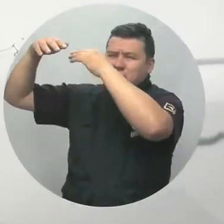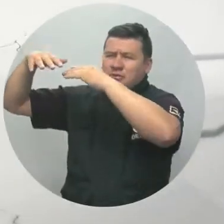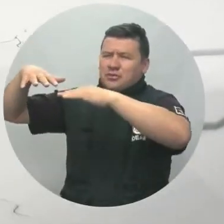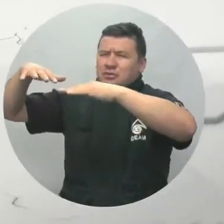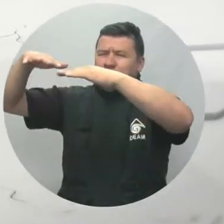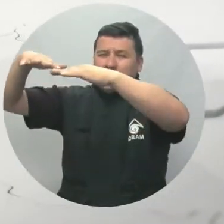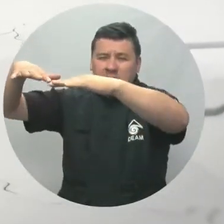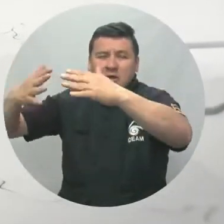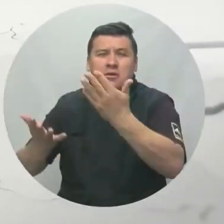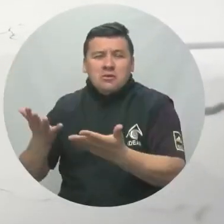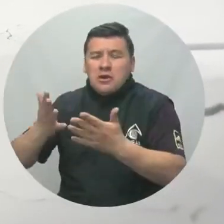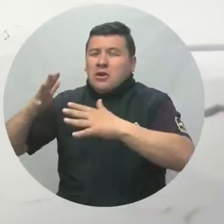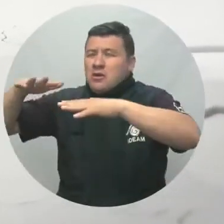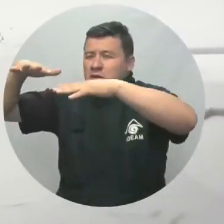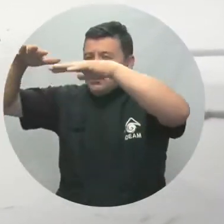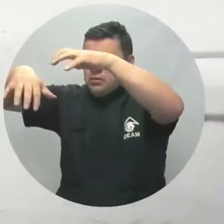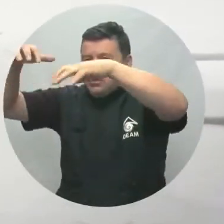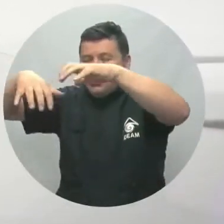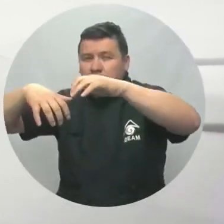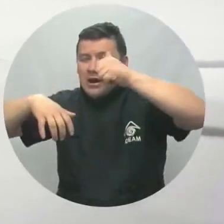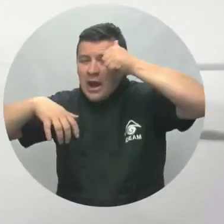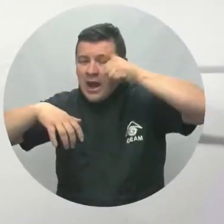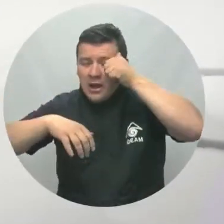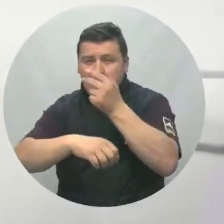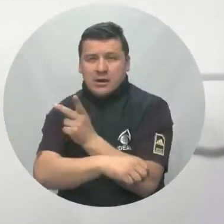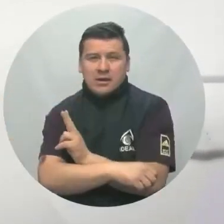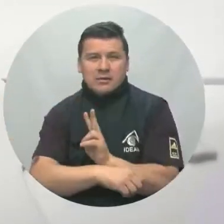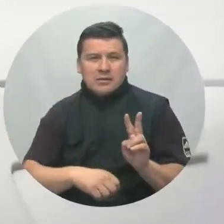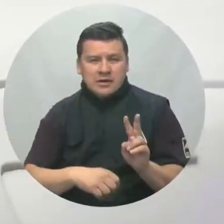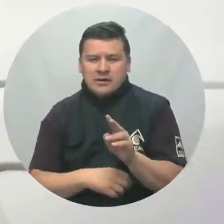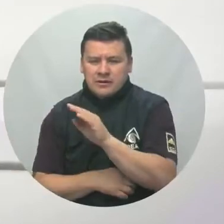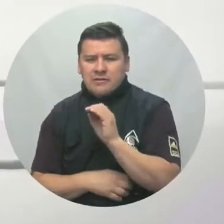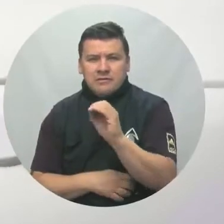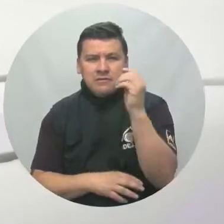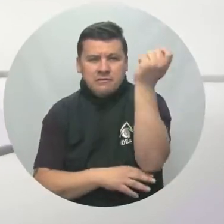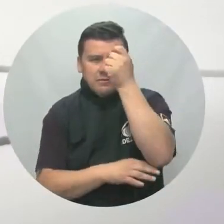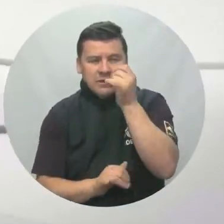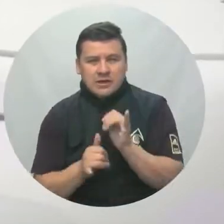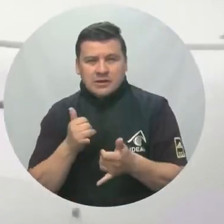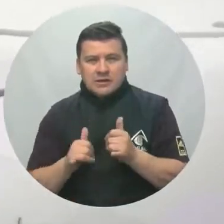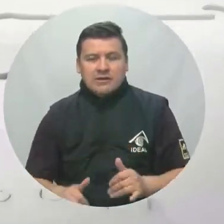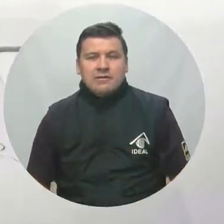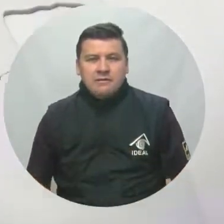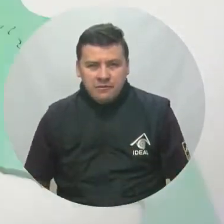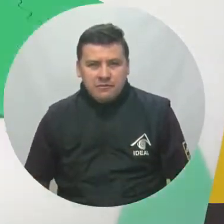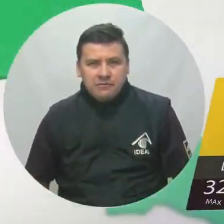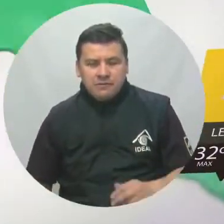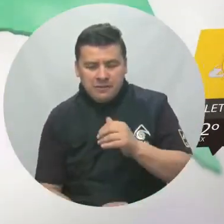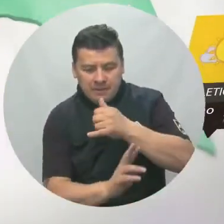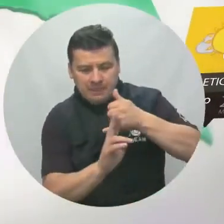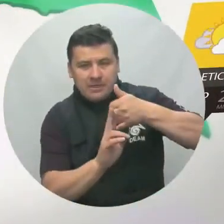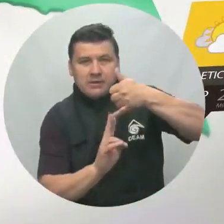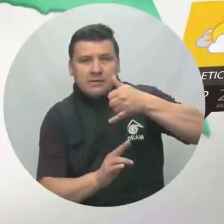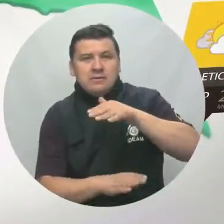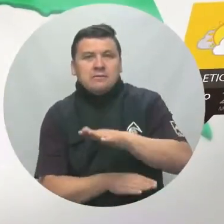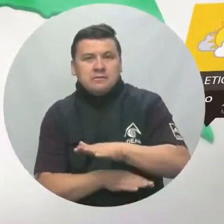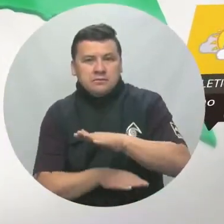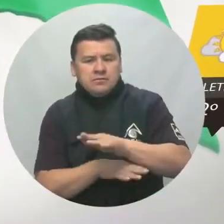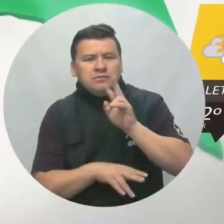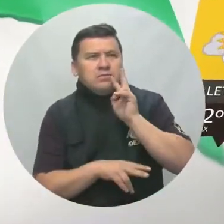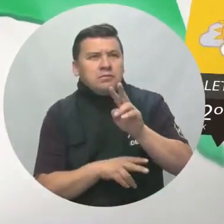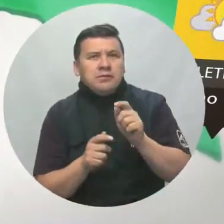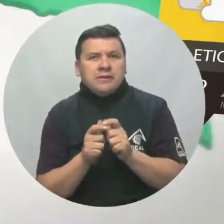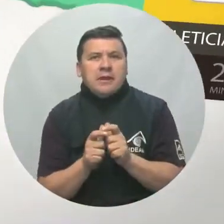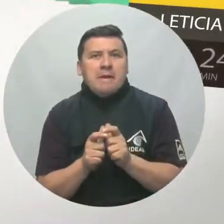posibilidad de precipitaciones en Arauca, Bichada y al oriente del Mete y Casanare. En el sur del país la tarde se presenta con